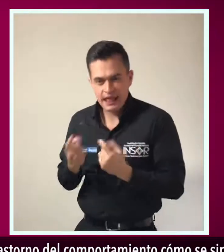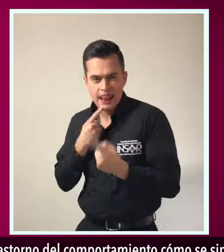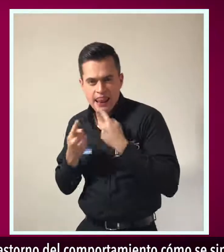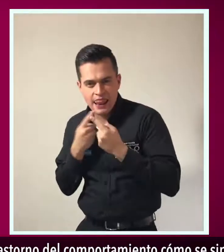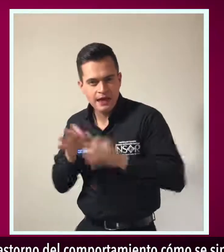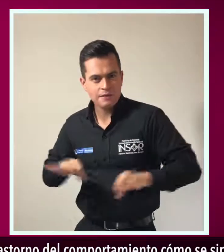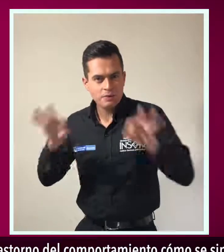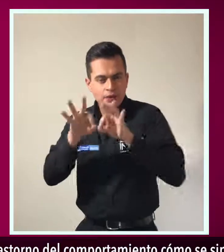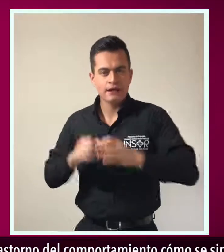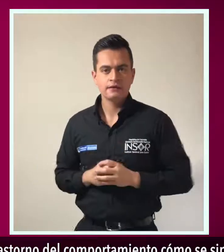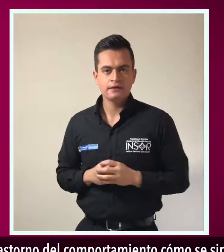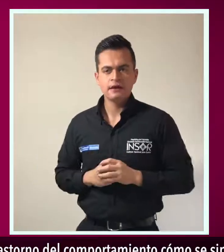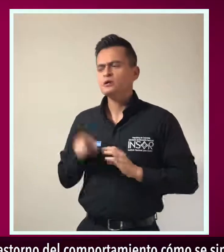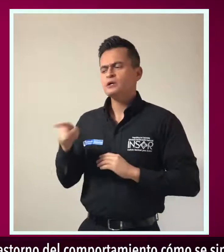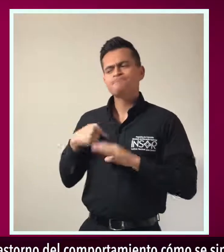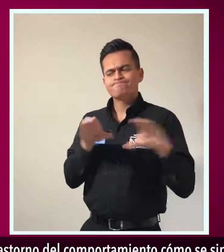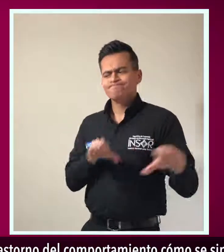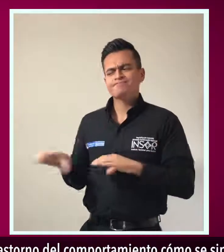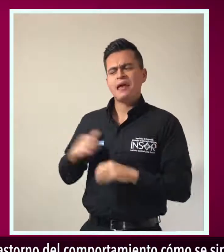nuevamente.